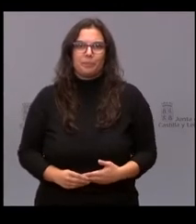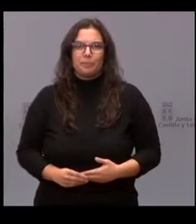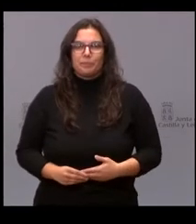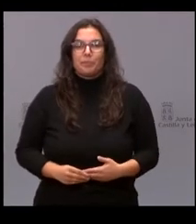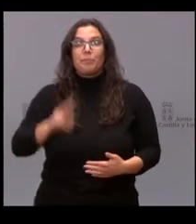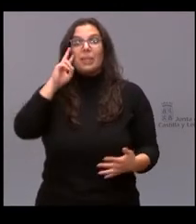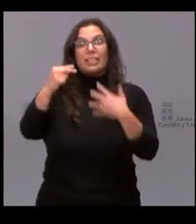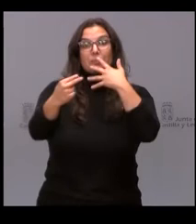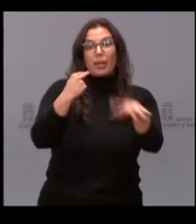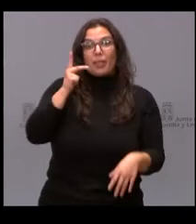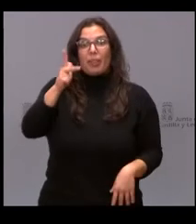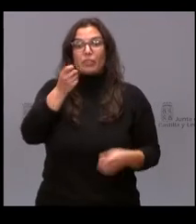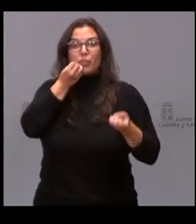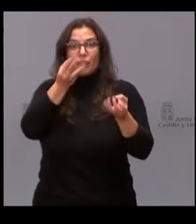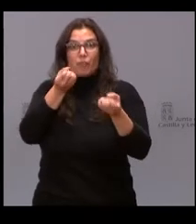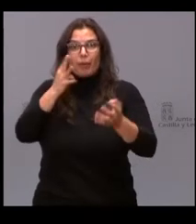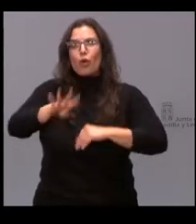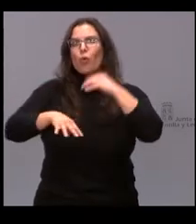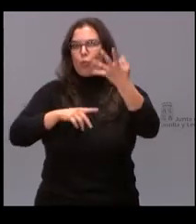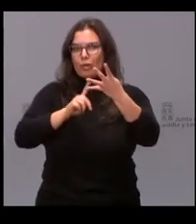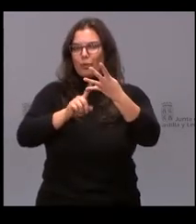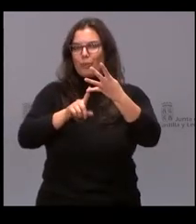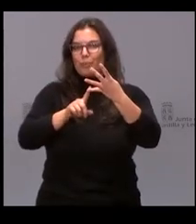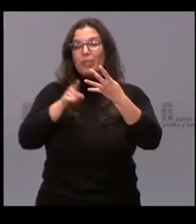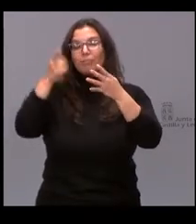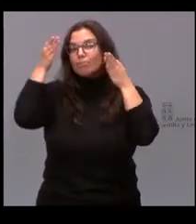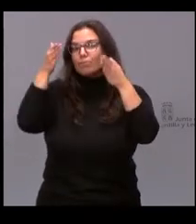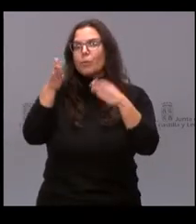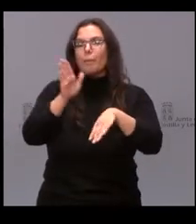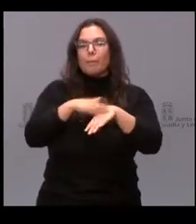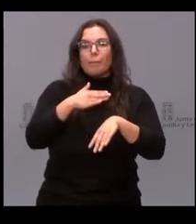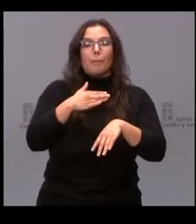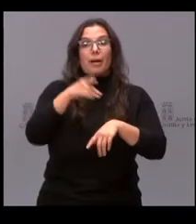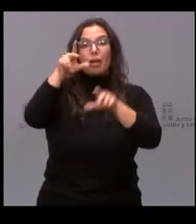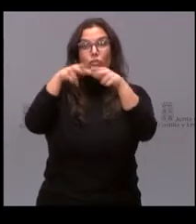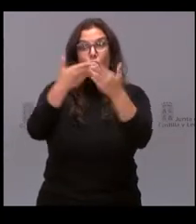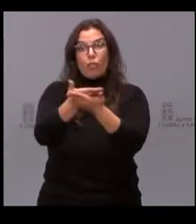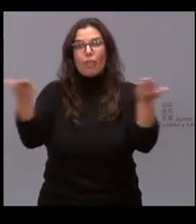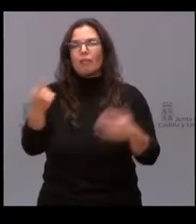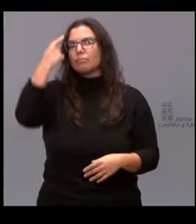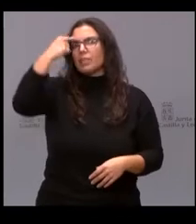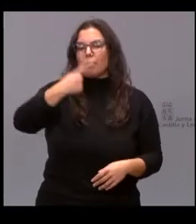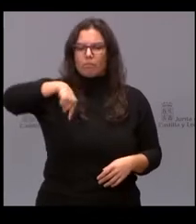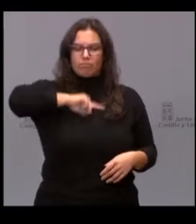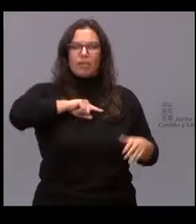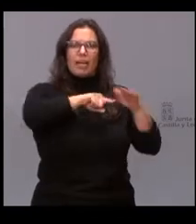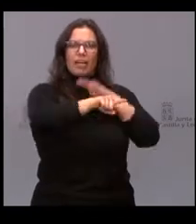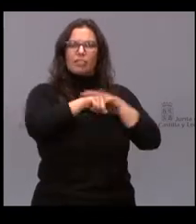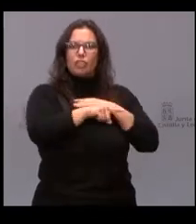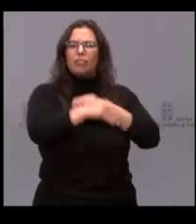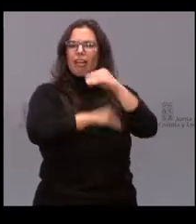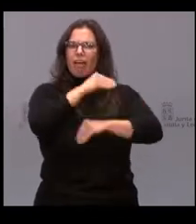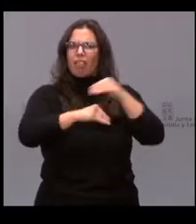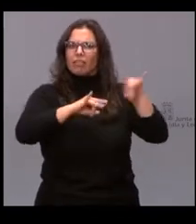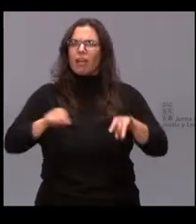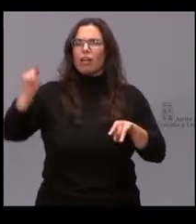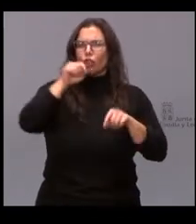transparencia y el derecho a la información son el cuarto eje y irán dirigidos a dar a conocer a la sociedad la gestión de la administración en el territorio.